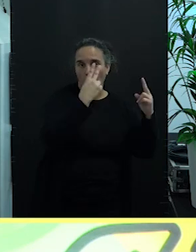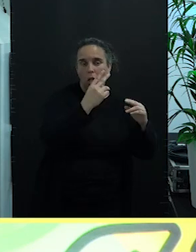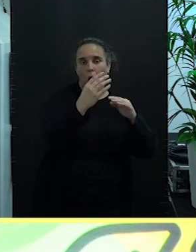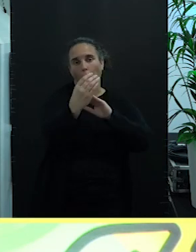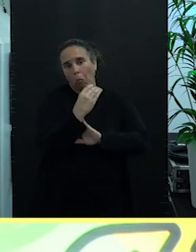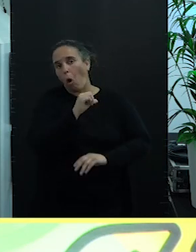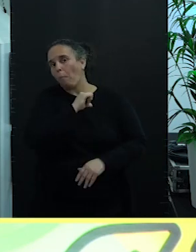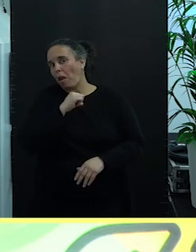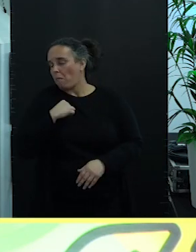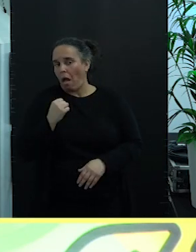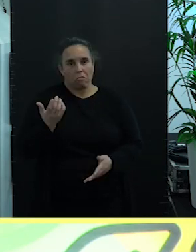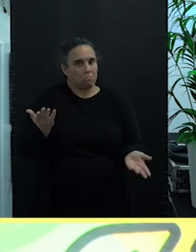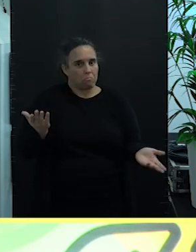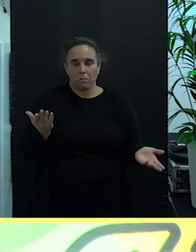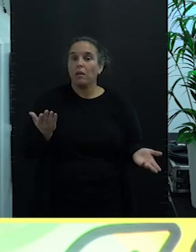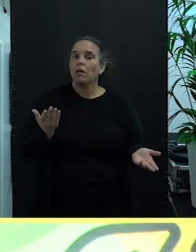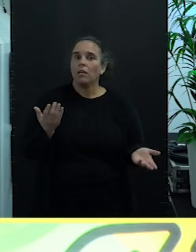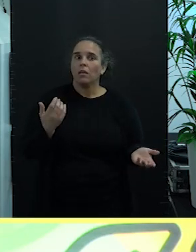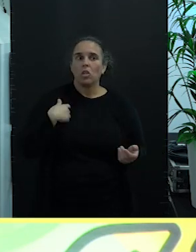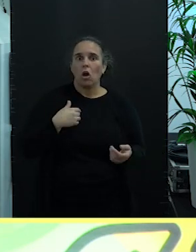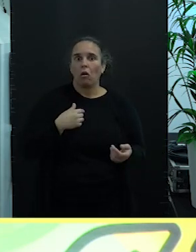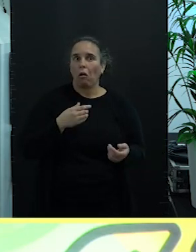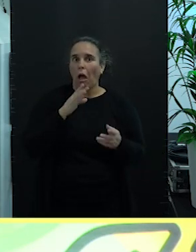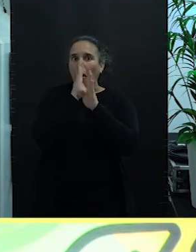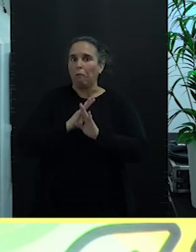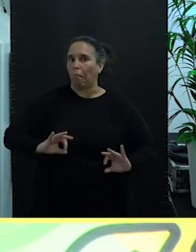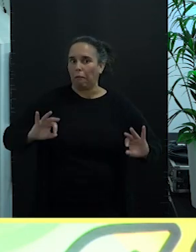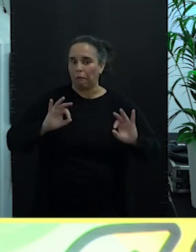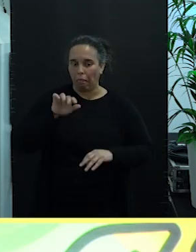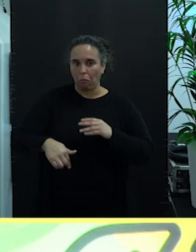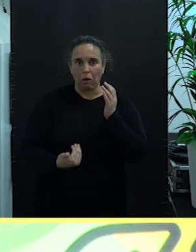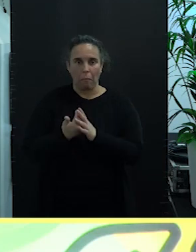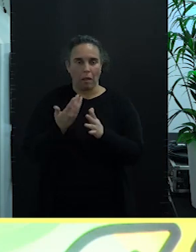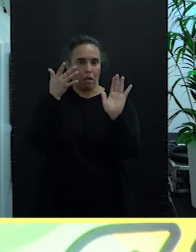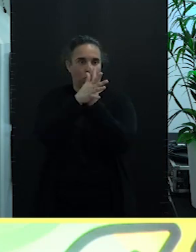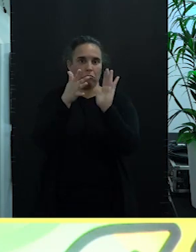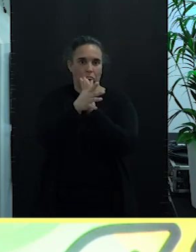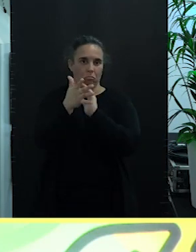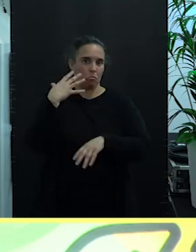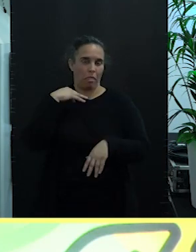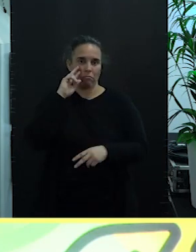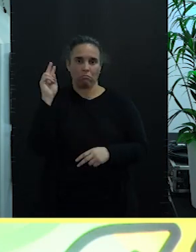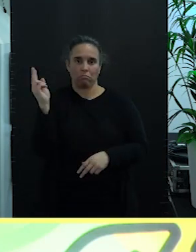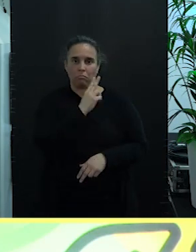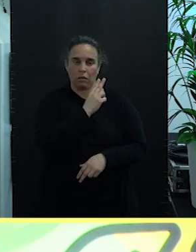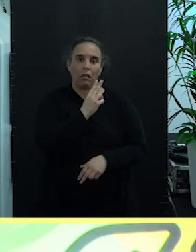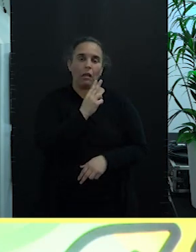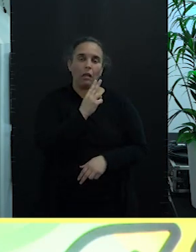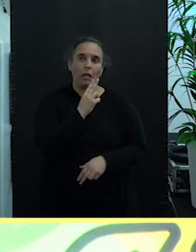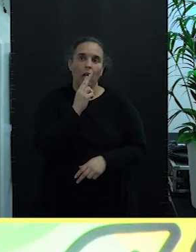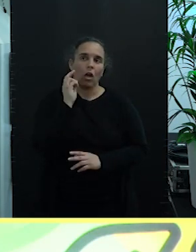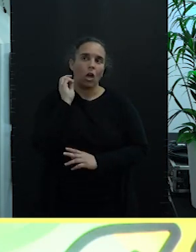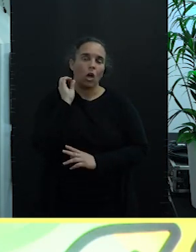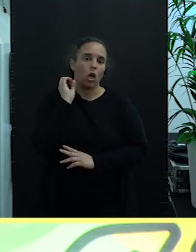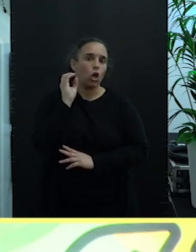No les ocultamos, y lo hemos dicho esta mañana, y ustedes además pueden verlo en la comunicación que precede a este